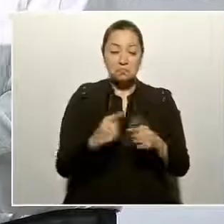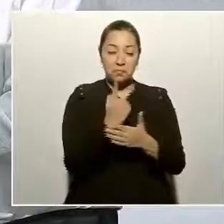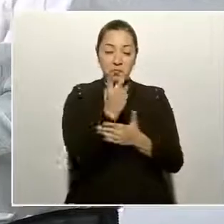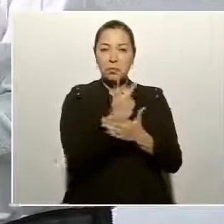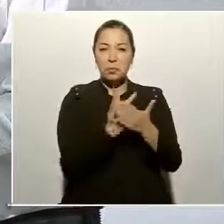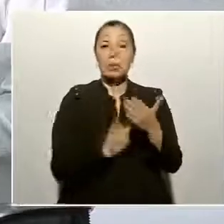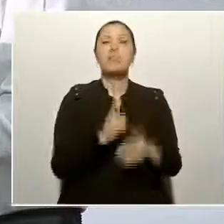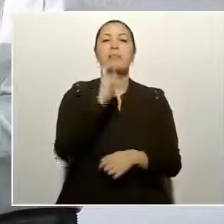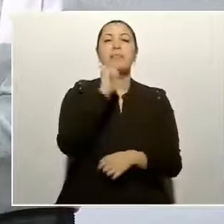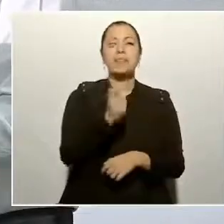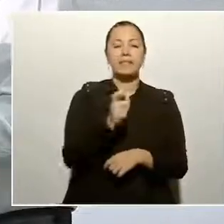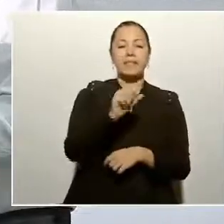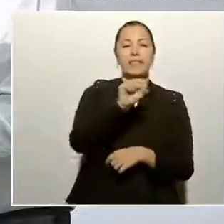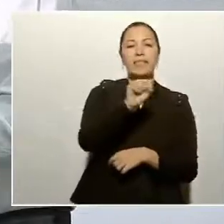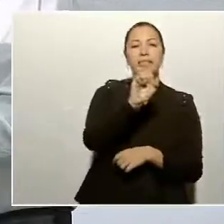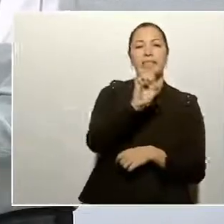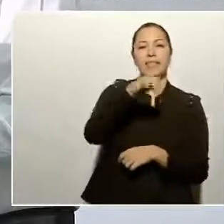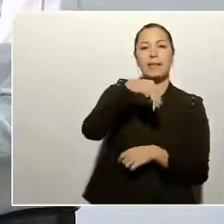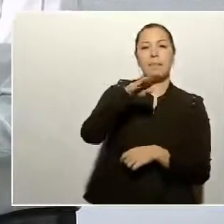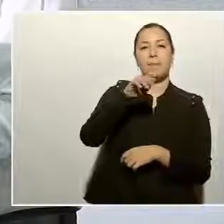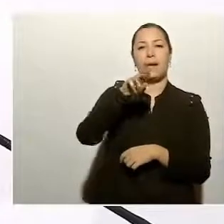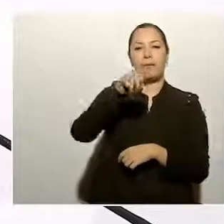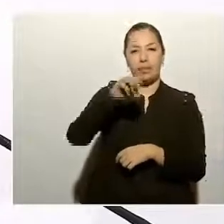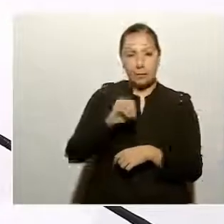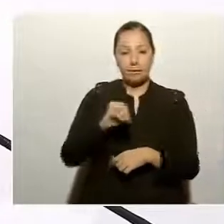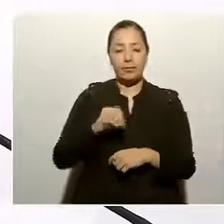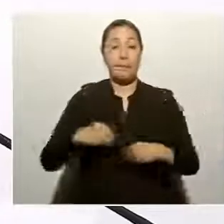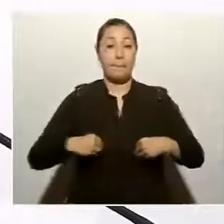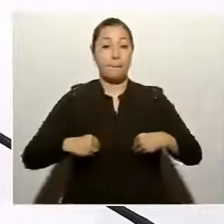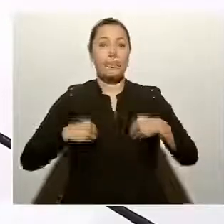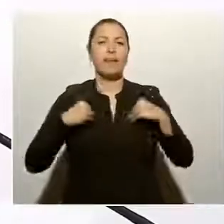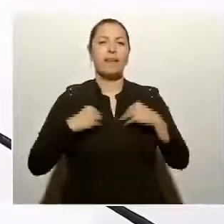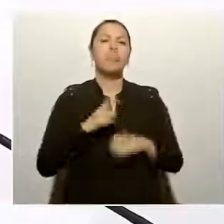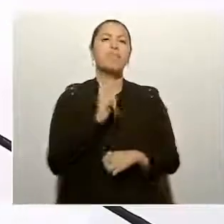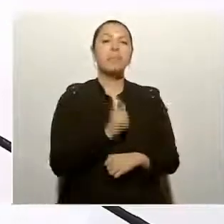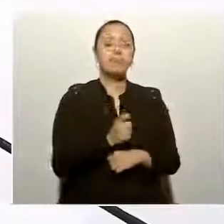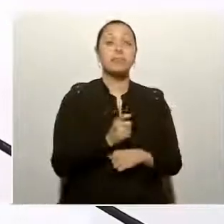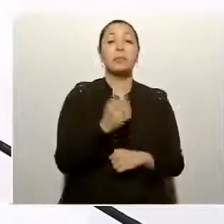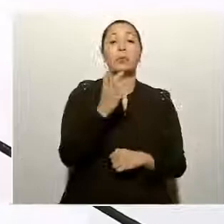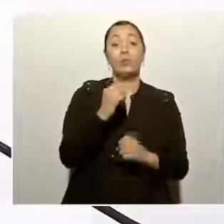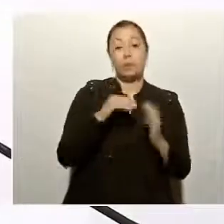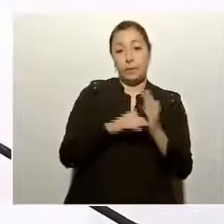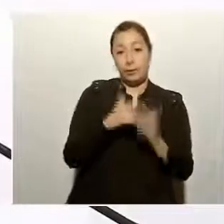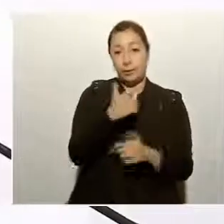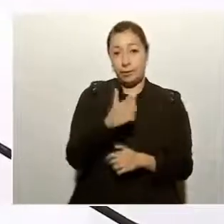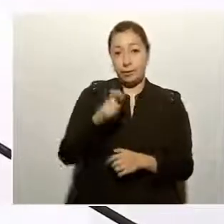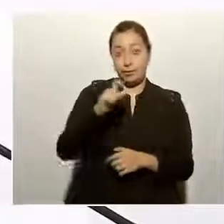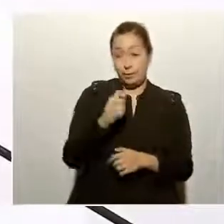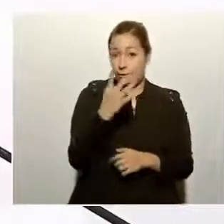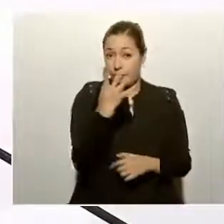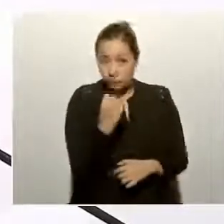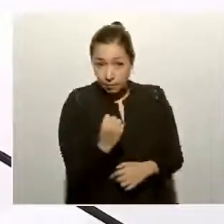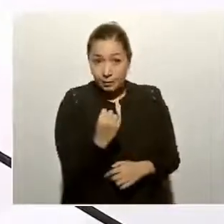Sembrando Vida. Ahora, hay 9 mil 729